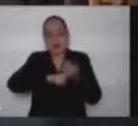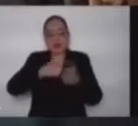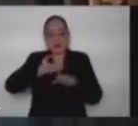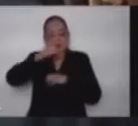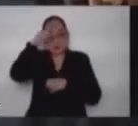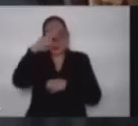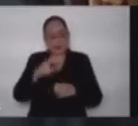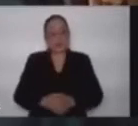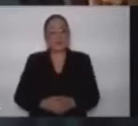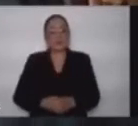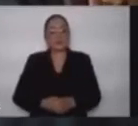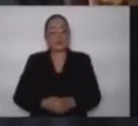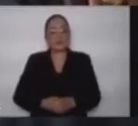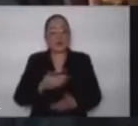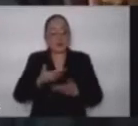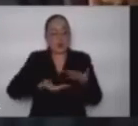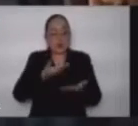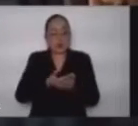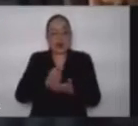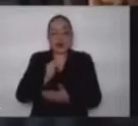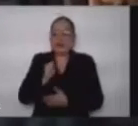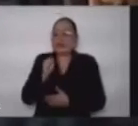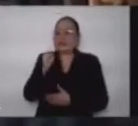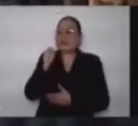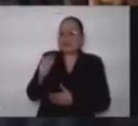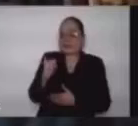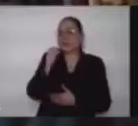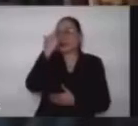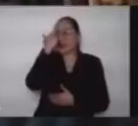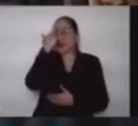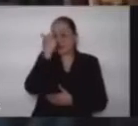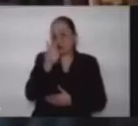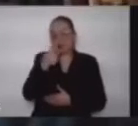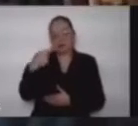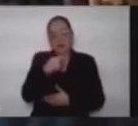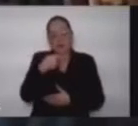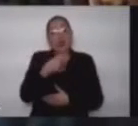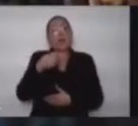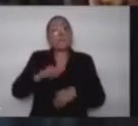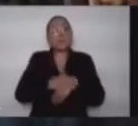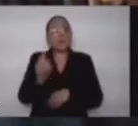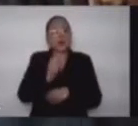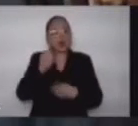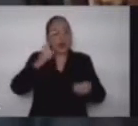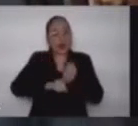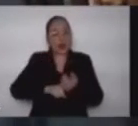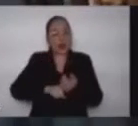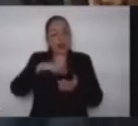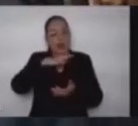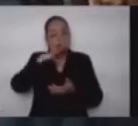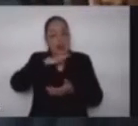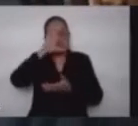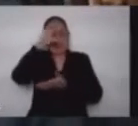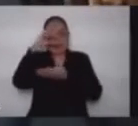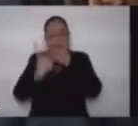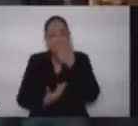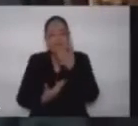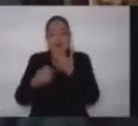Se propone declarar fundados insuficientes para revocar el acto impugnado los errores relativos a la indebida